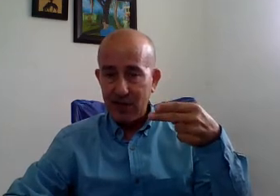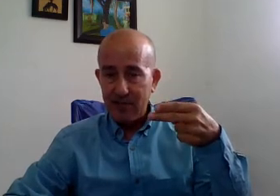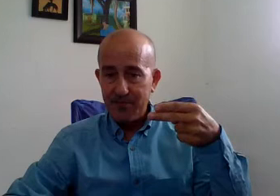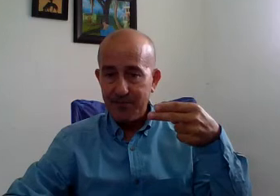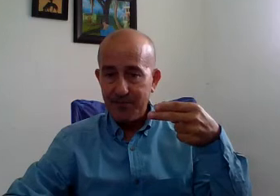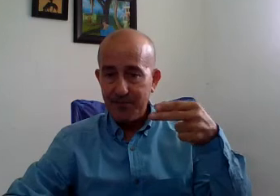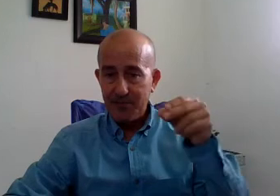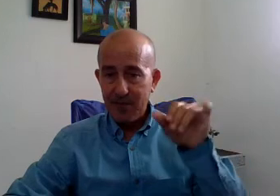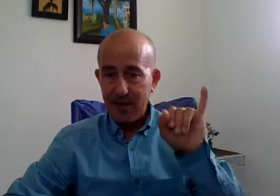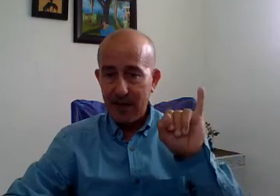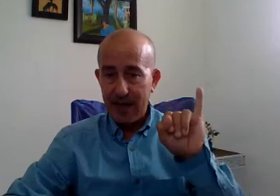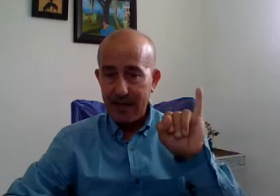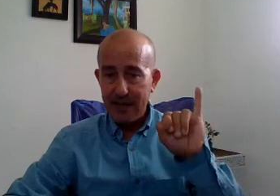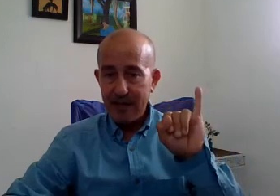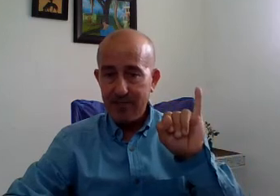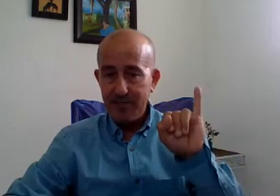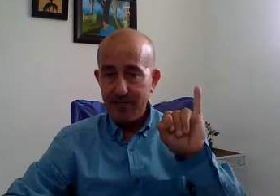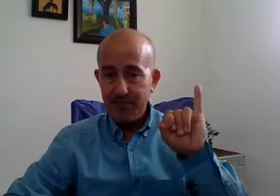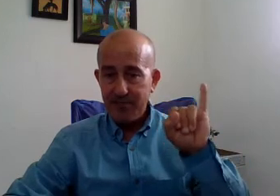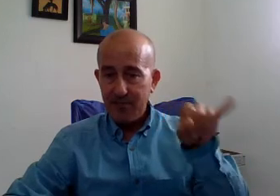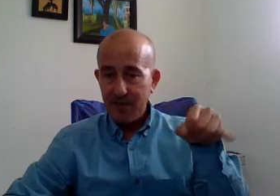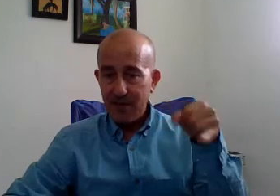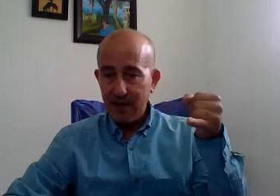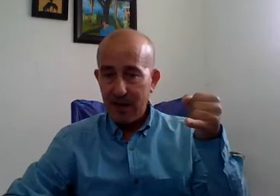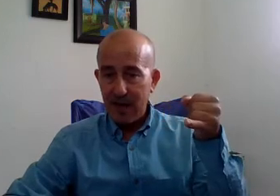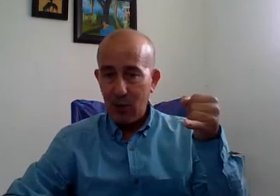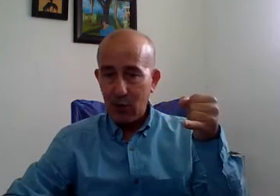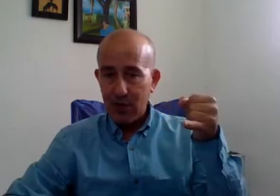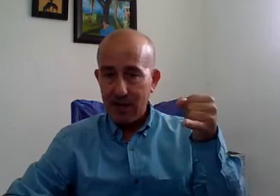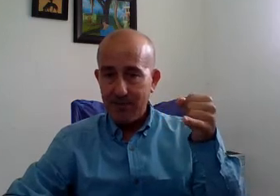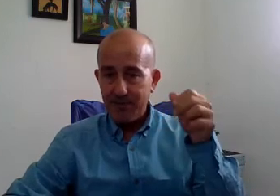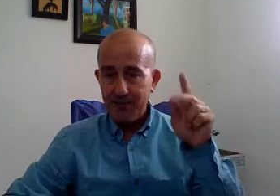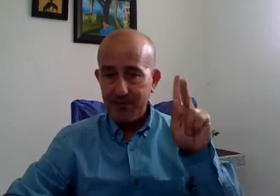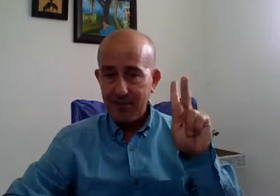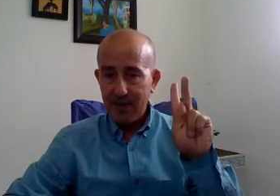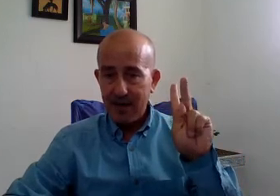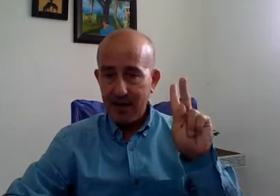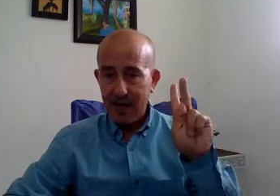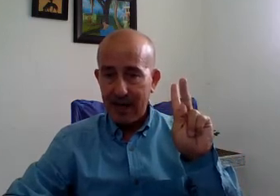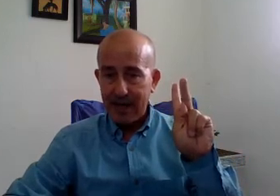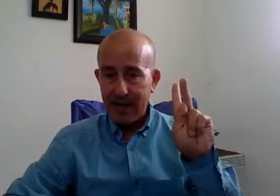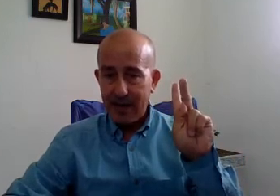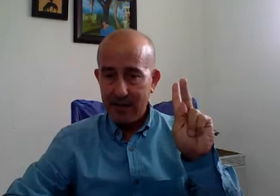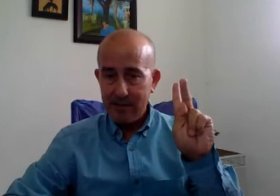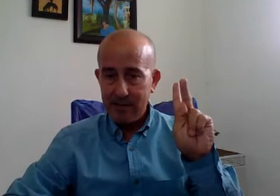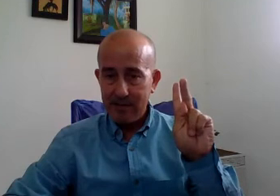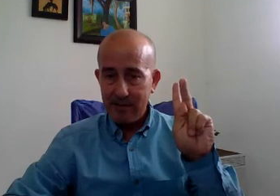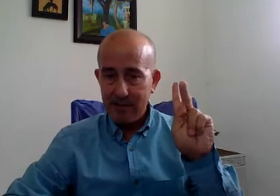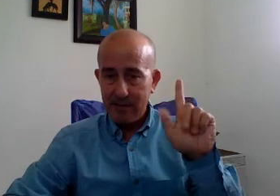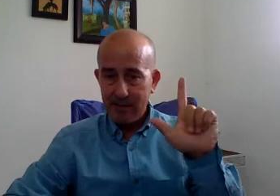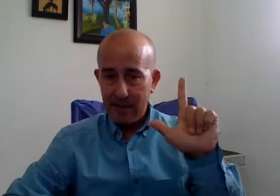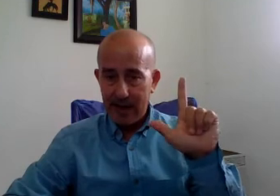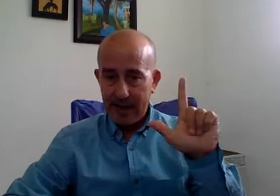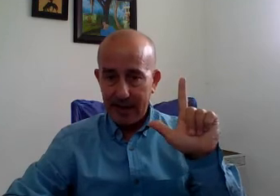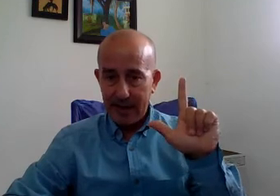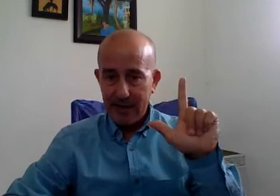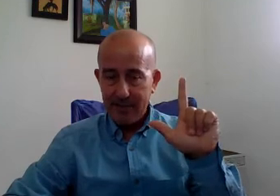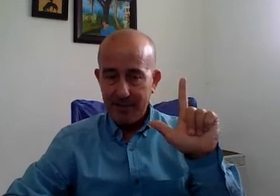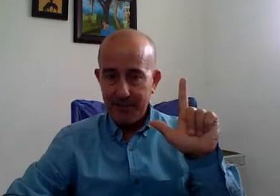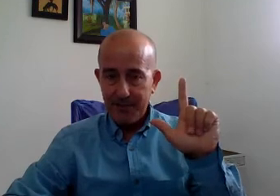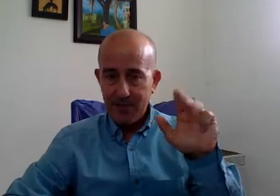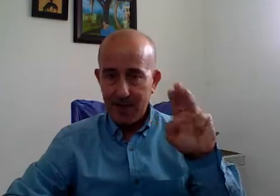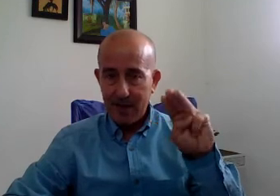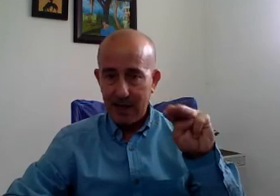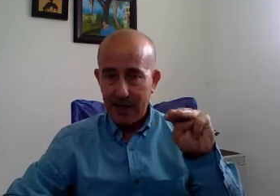H, la H, la J, la K, la L,